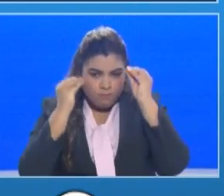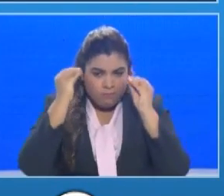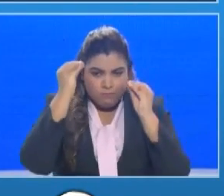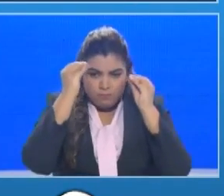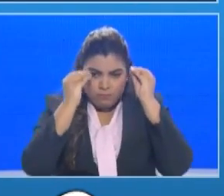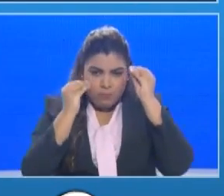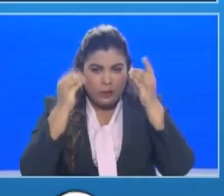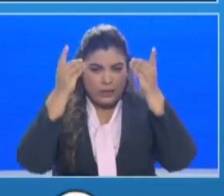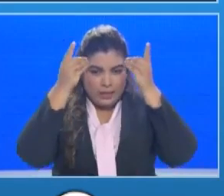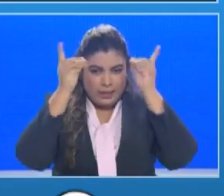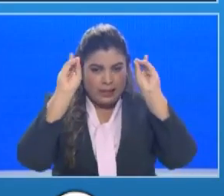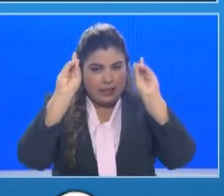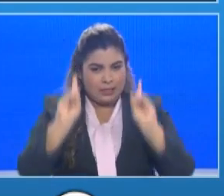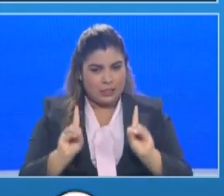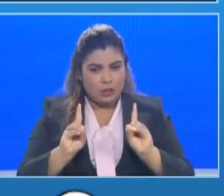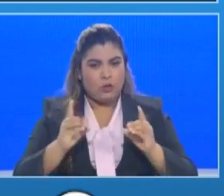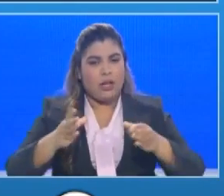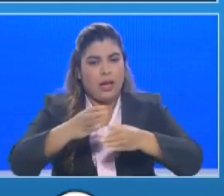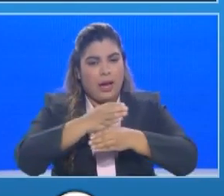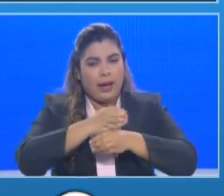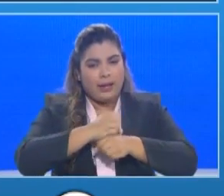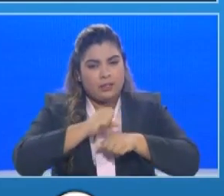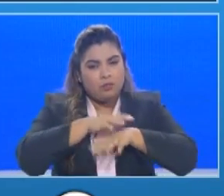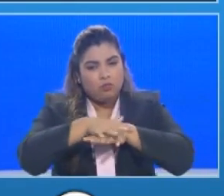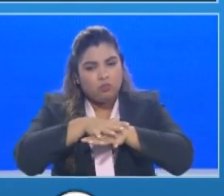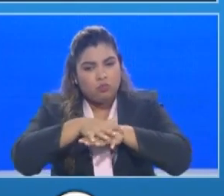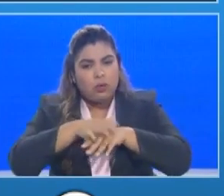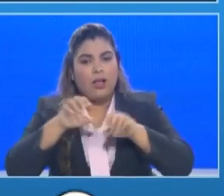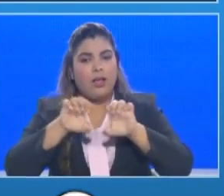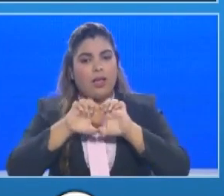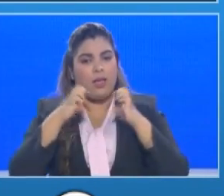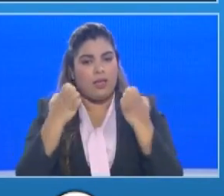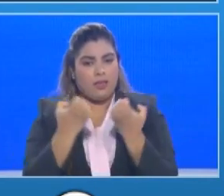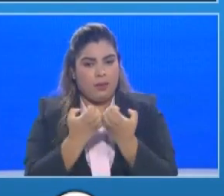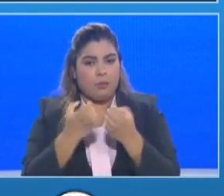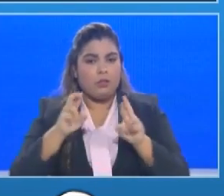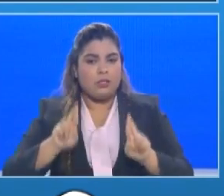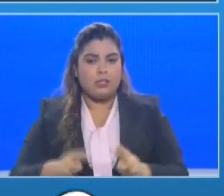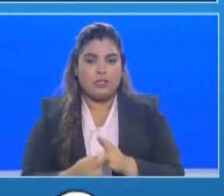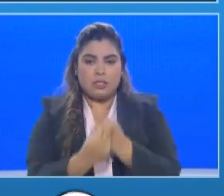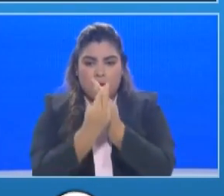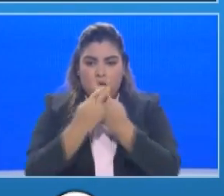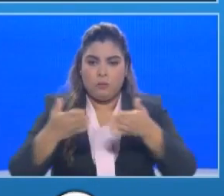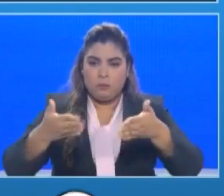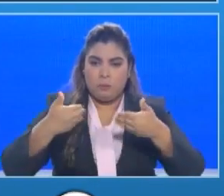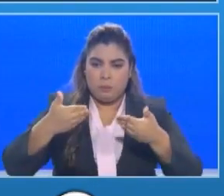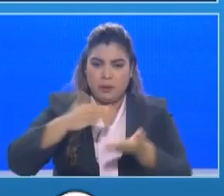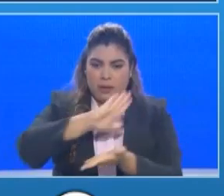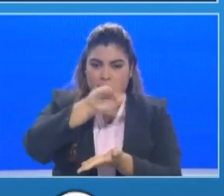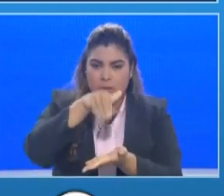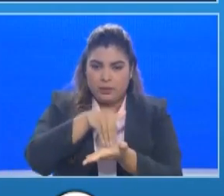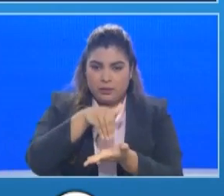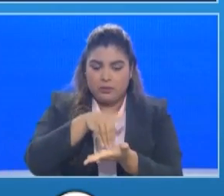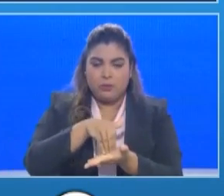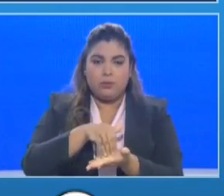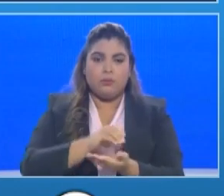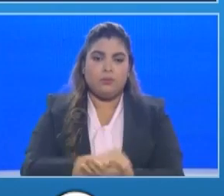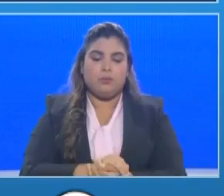reestructurar el equipo del área metropolitana desde el punto de vista administrativo.